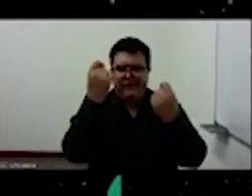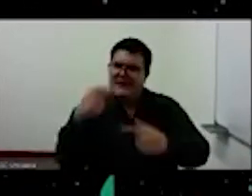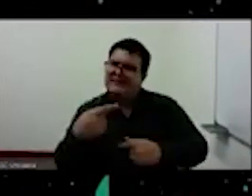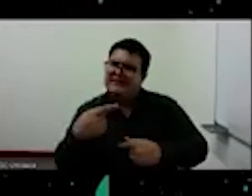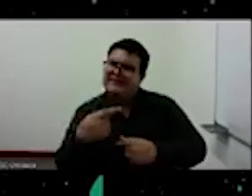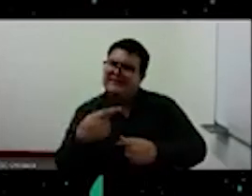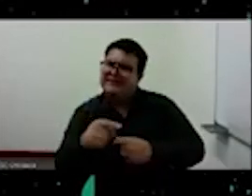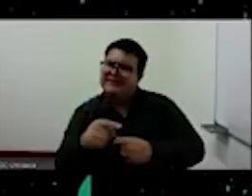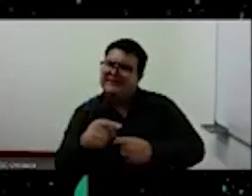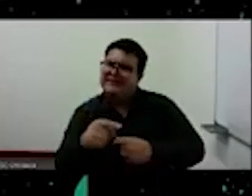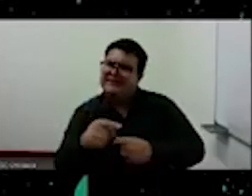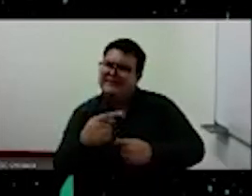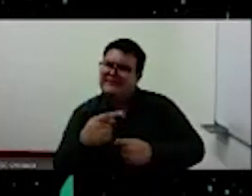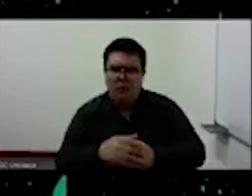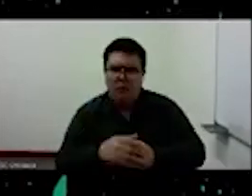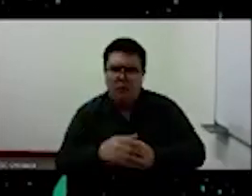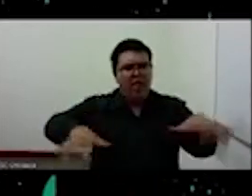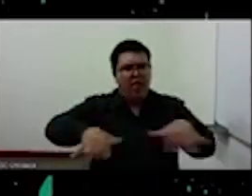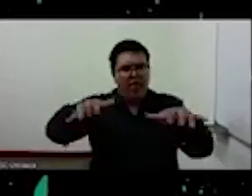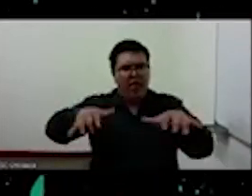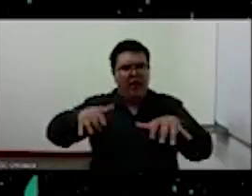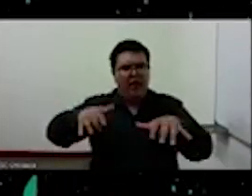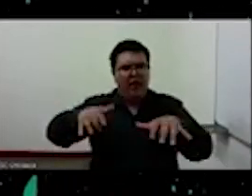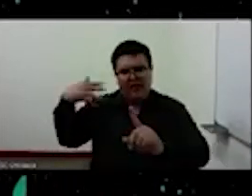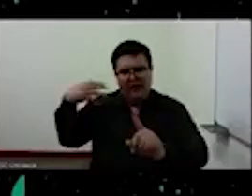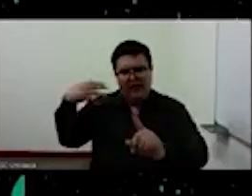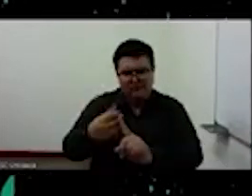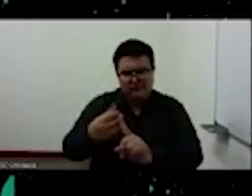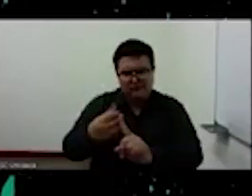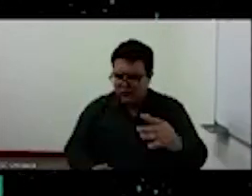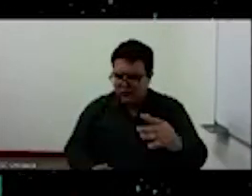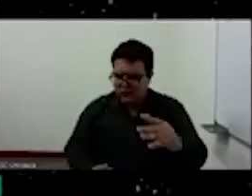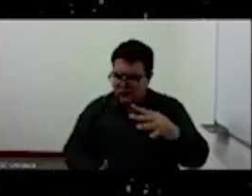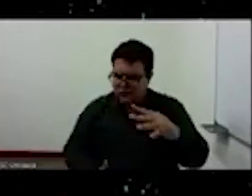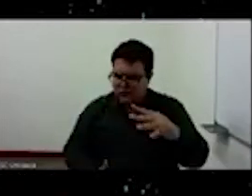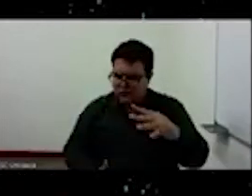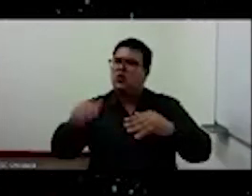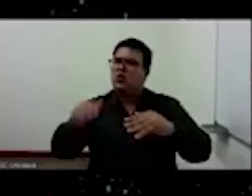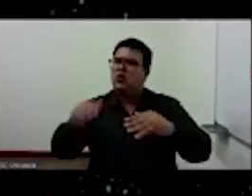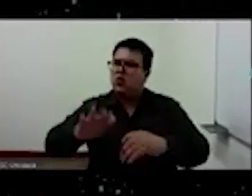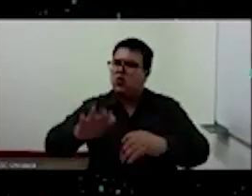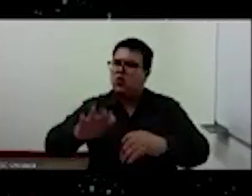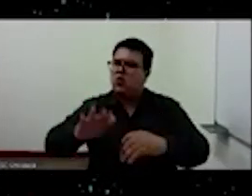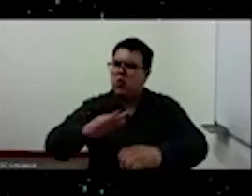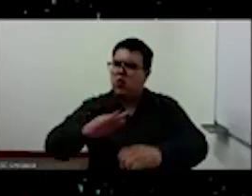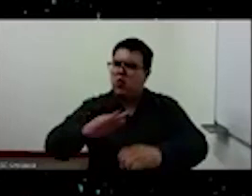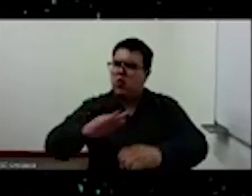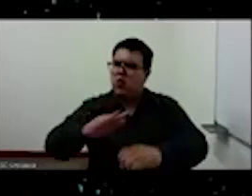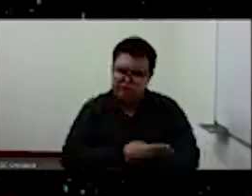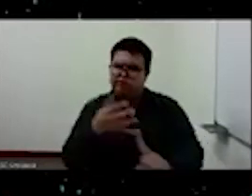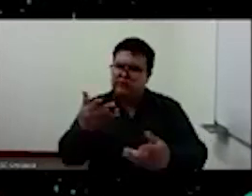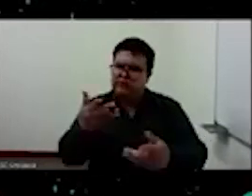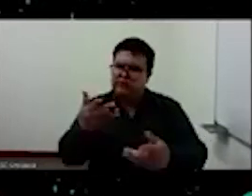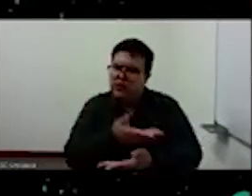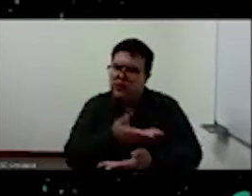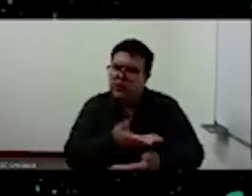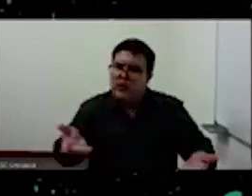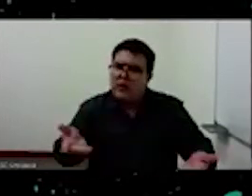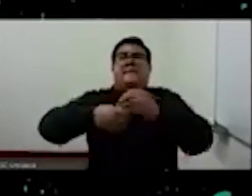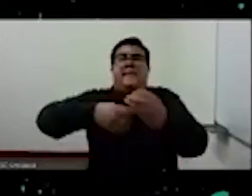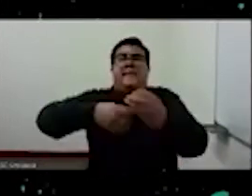sido el núcleo de esta potencia y al mismo tiempo